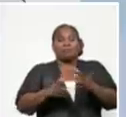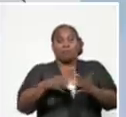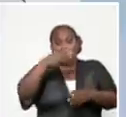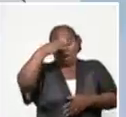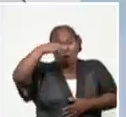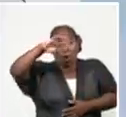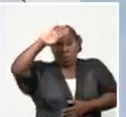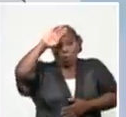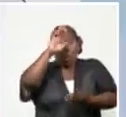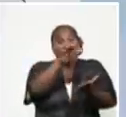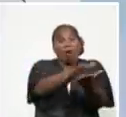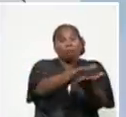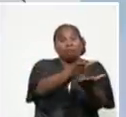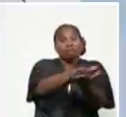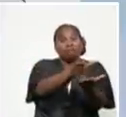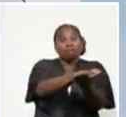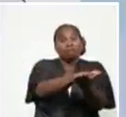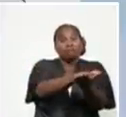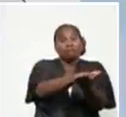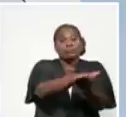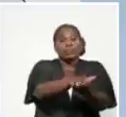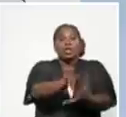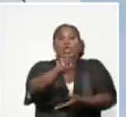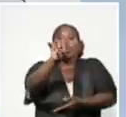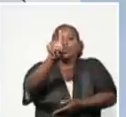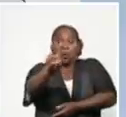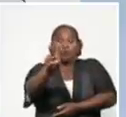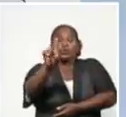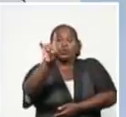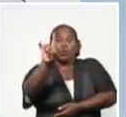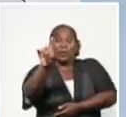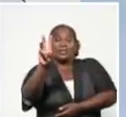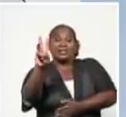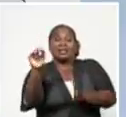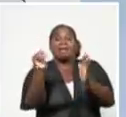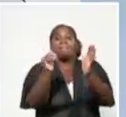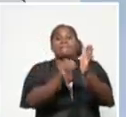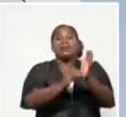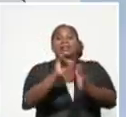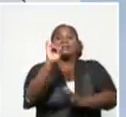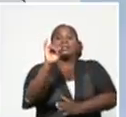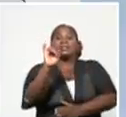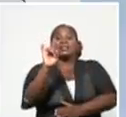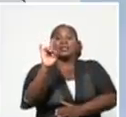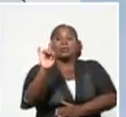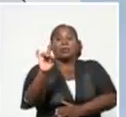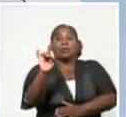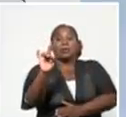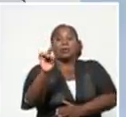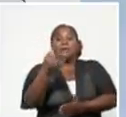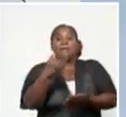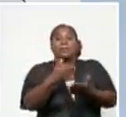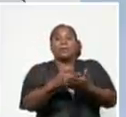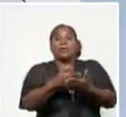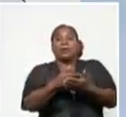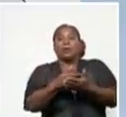293.069 muestras analizadas y 2